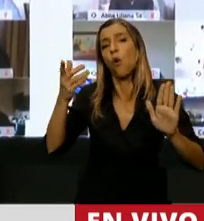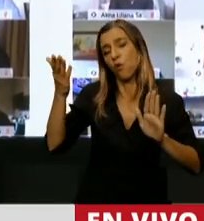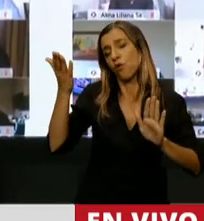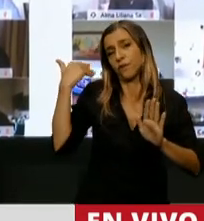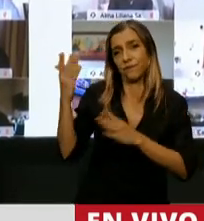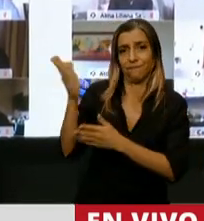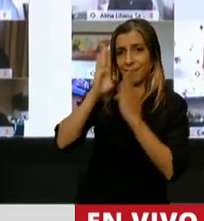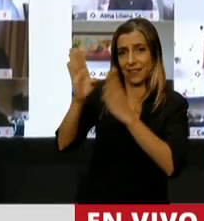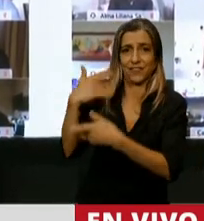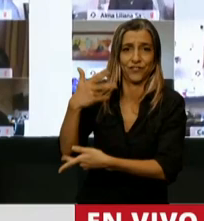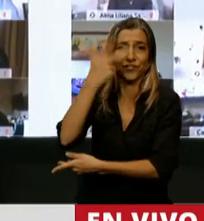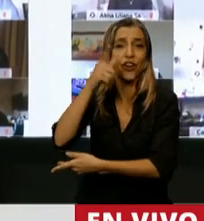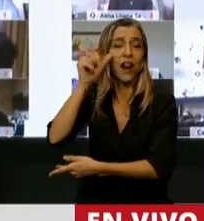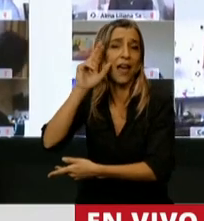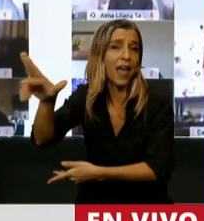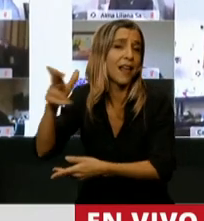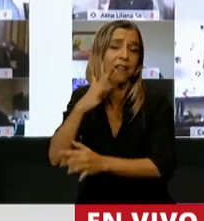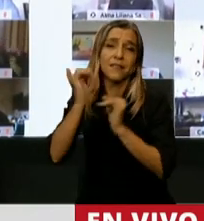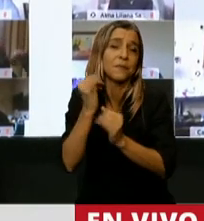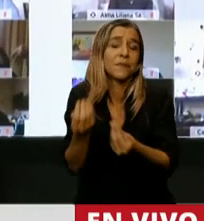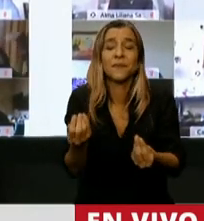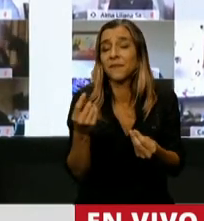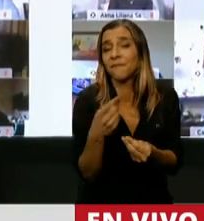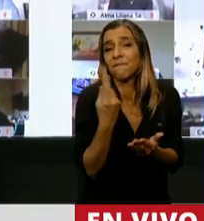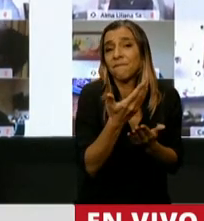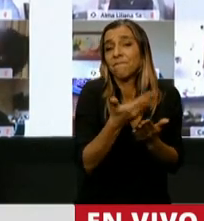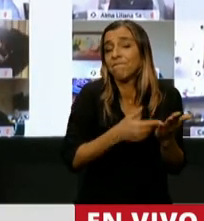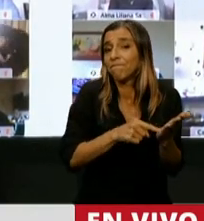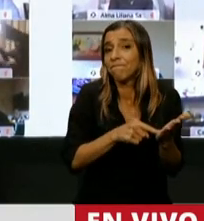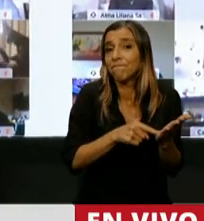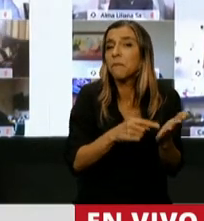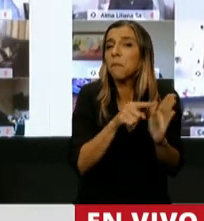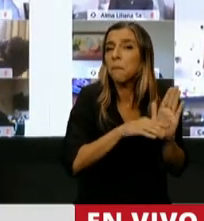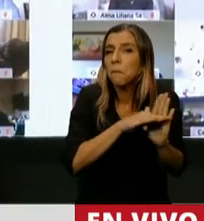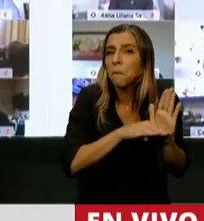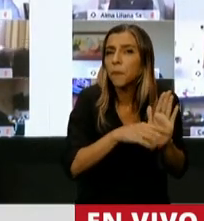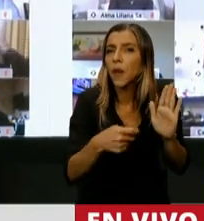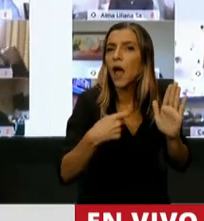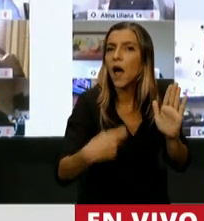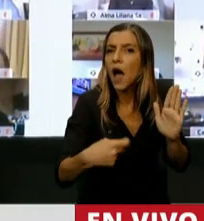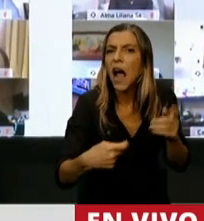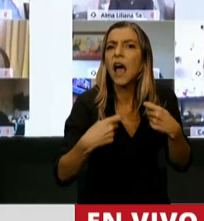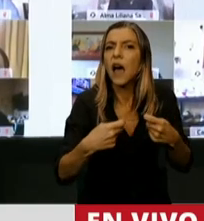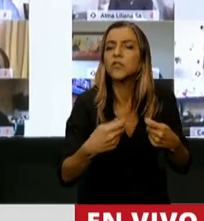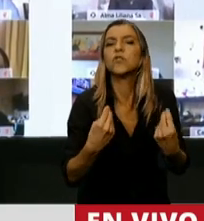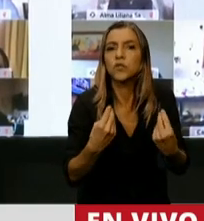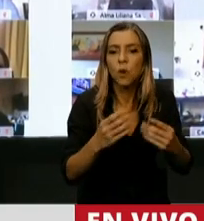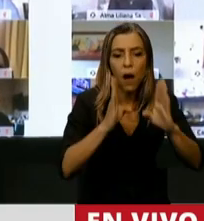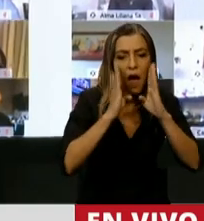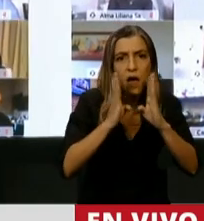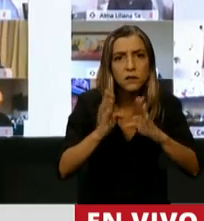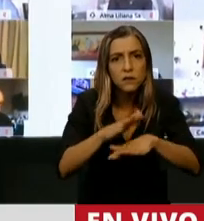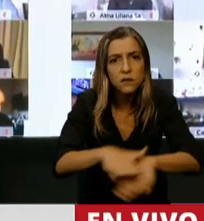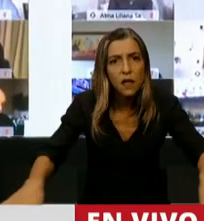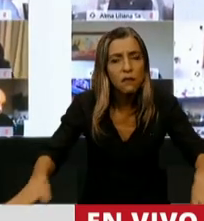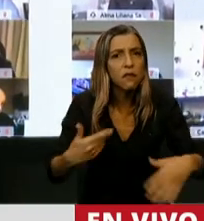Presidente de la Comisión. está sub-priorizado el gasto en asistencia para la infancia.